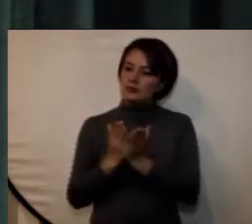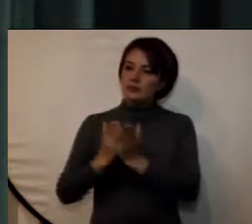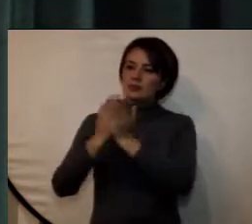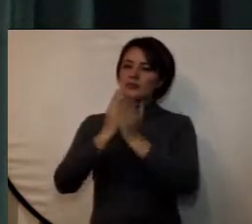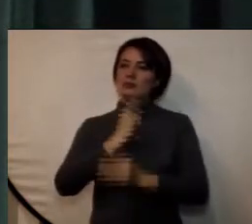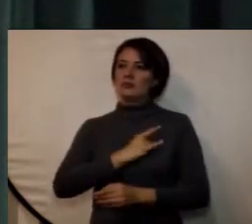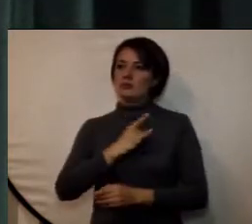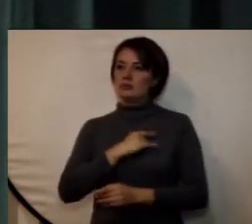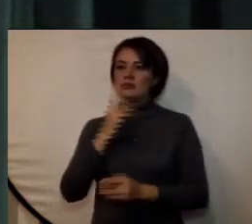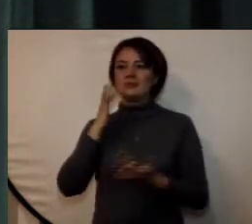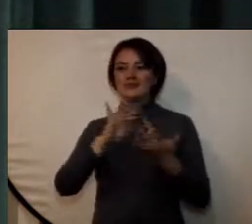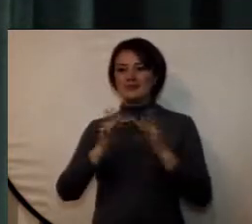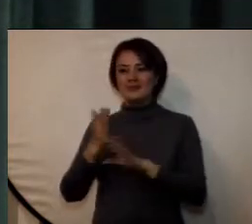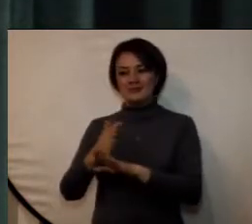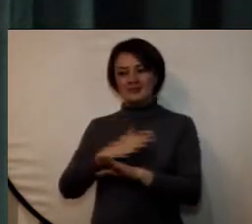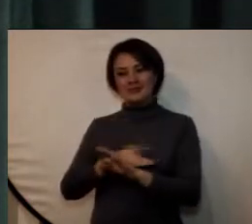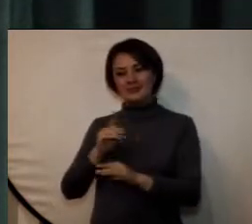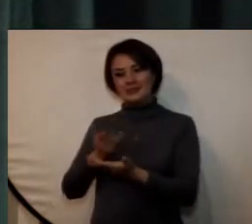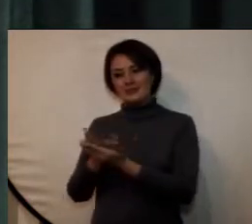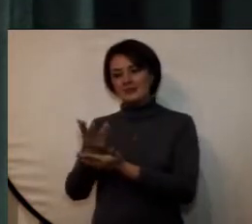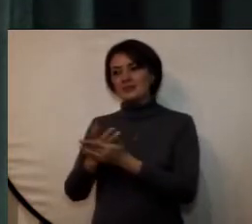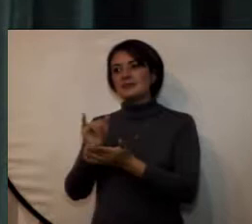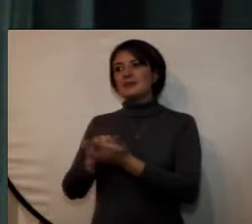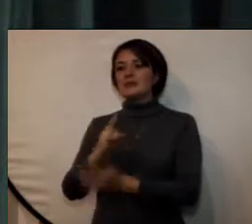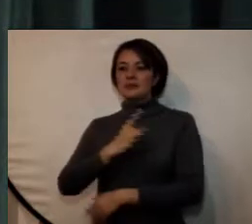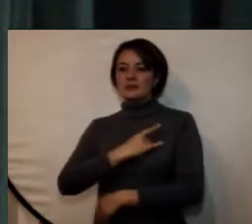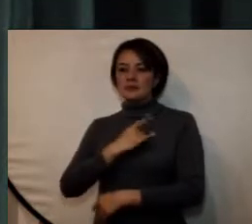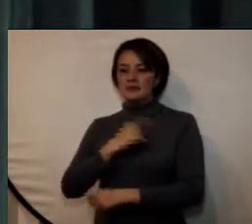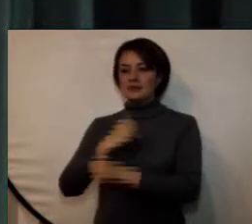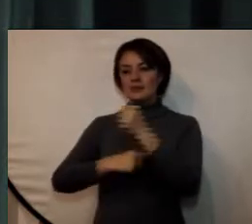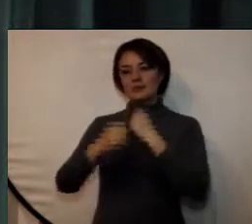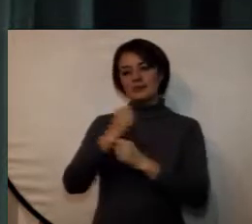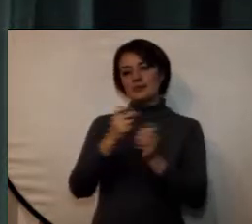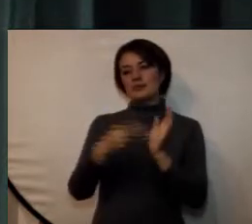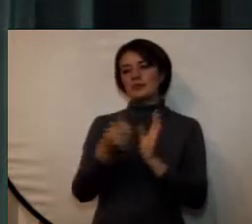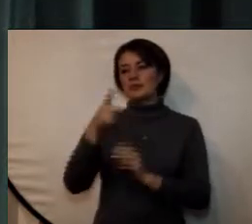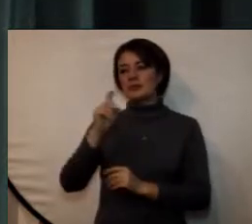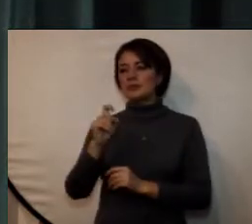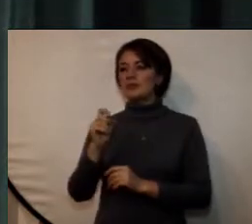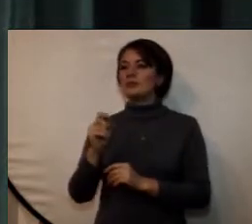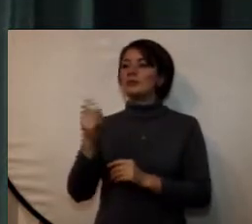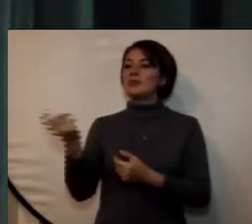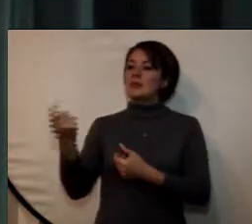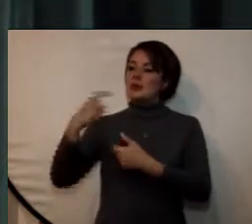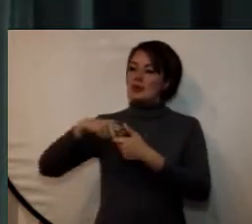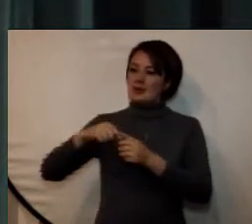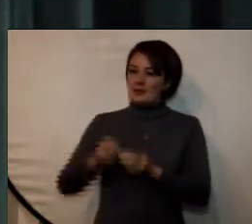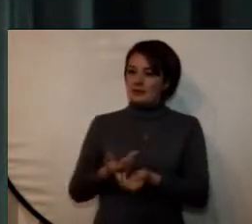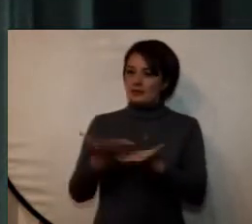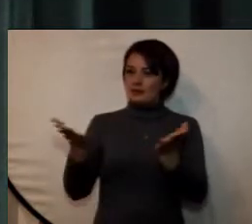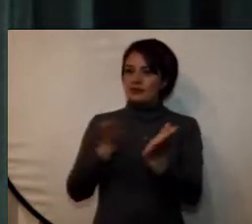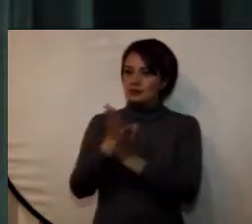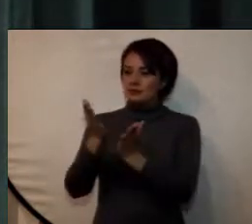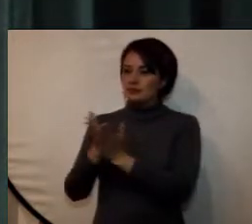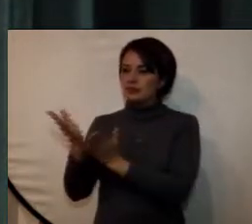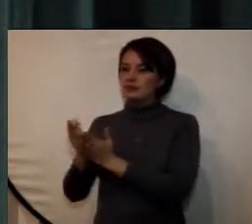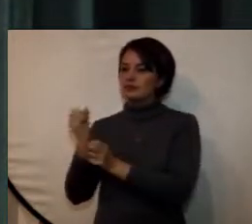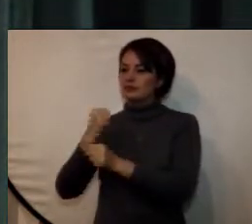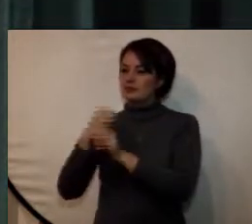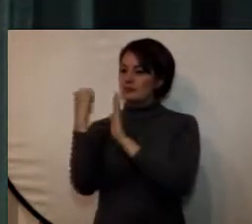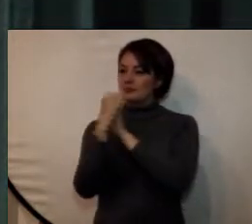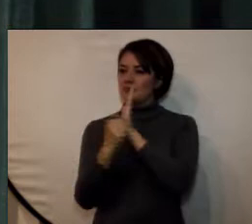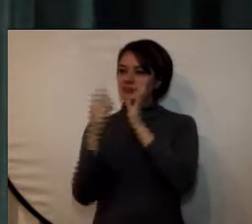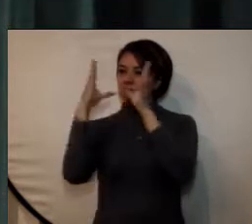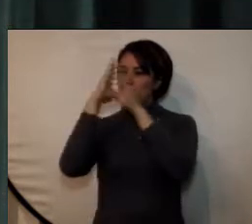en coherencia con esta iniciativa la universidad durante el año 2016 incorporó dentro de oferta de programas